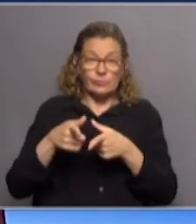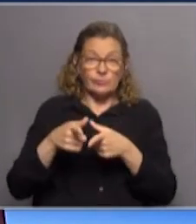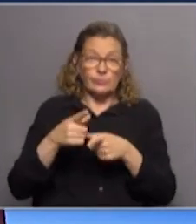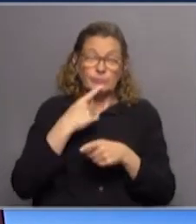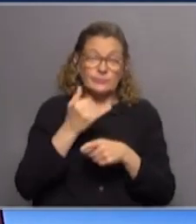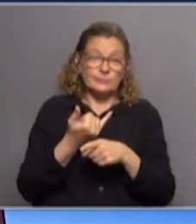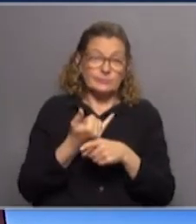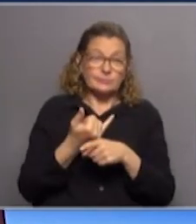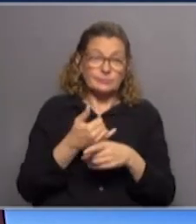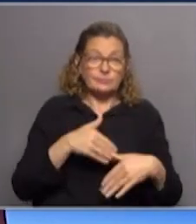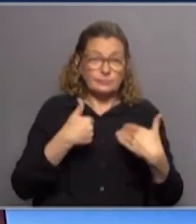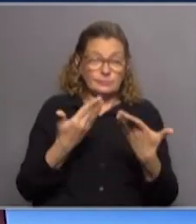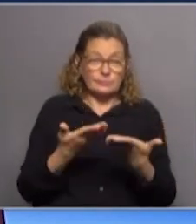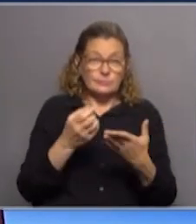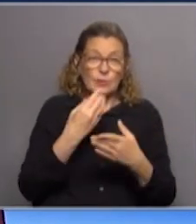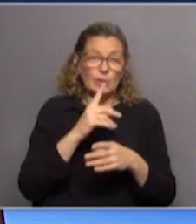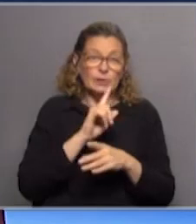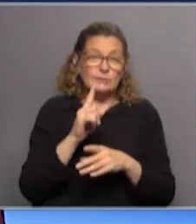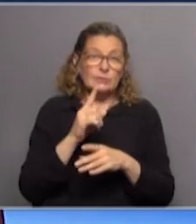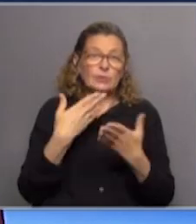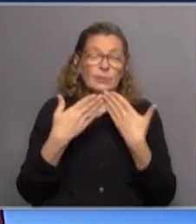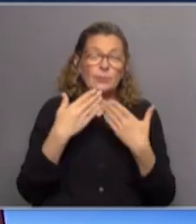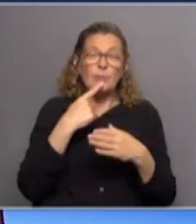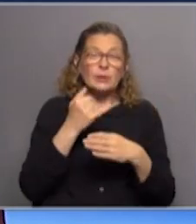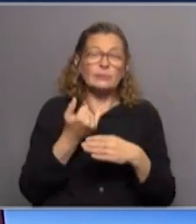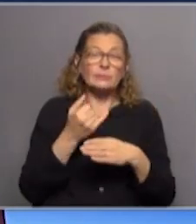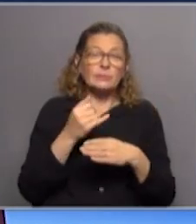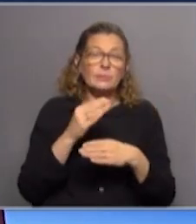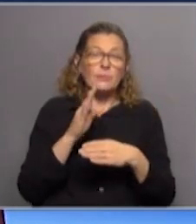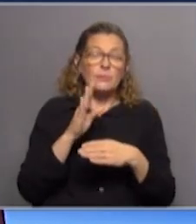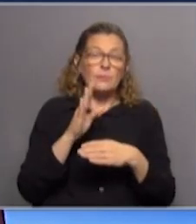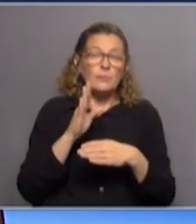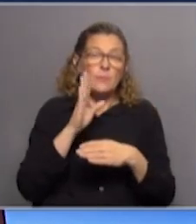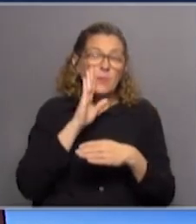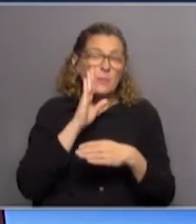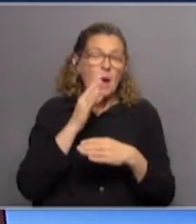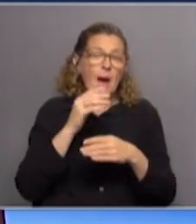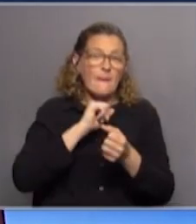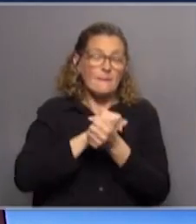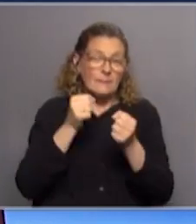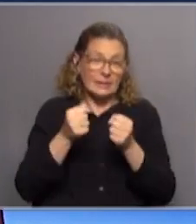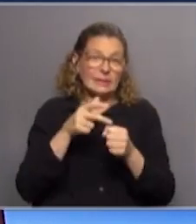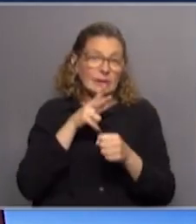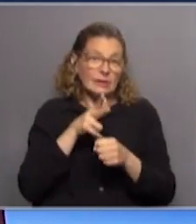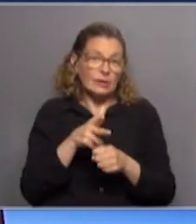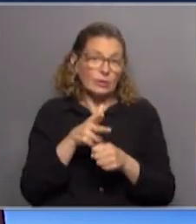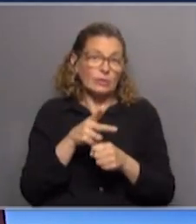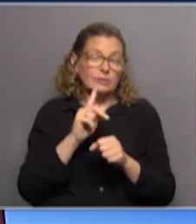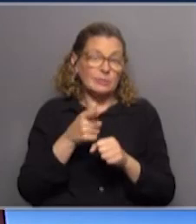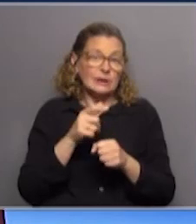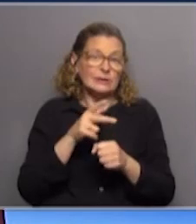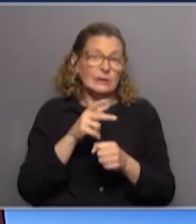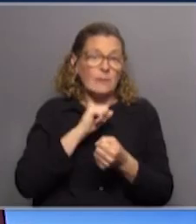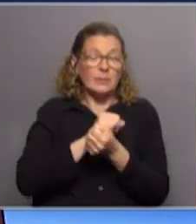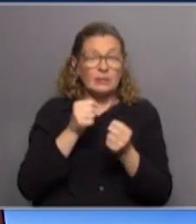por ejemplo, recibir este beneficio. ¿Por qué no? Cuando hablábamos, por ejemplo, de madres que están presas, que tienen hijos y que fueron presas